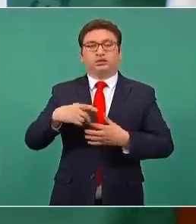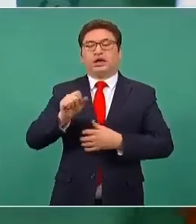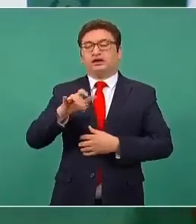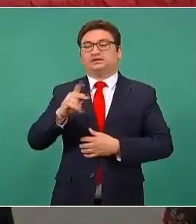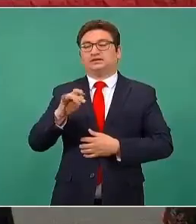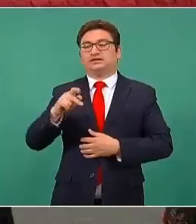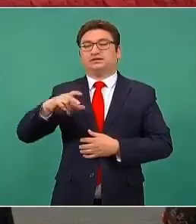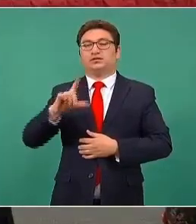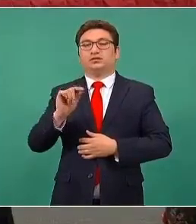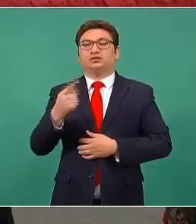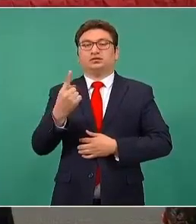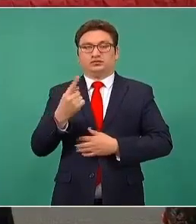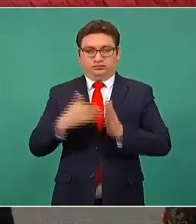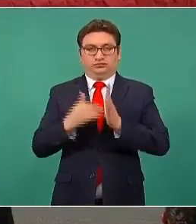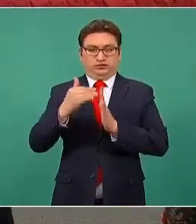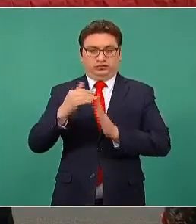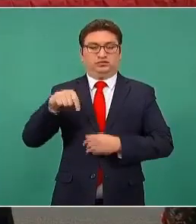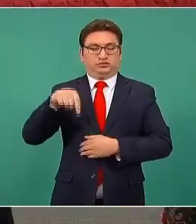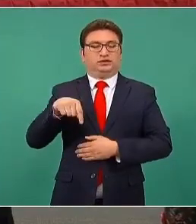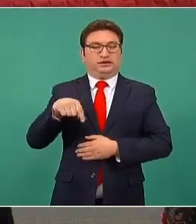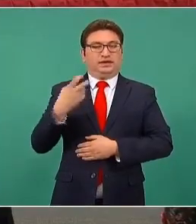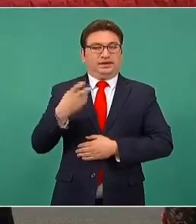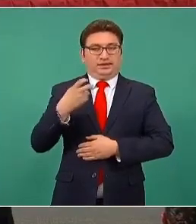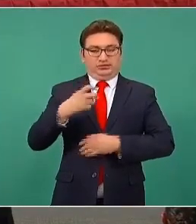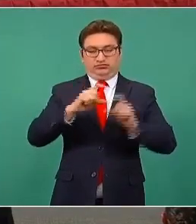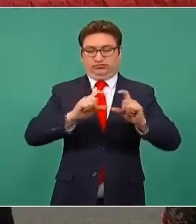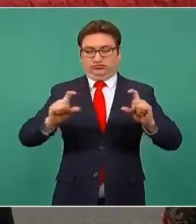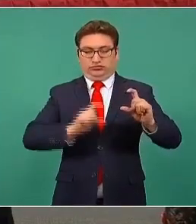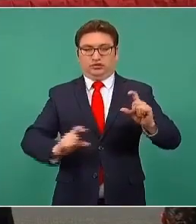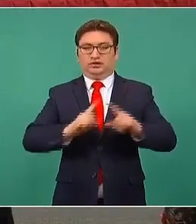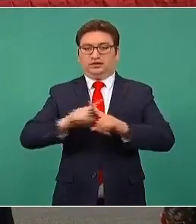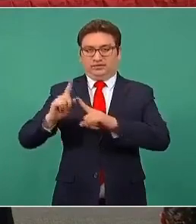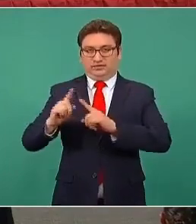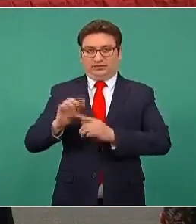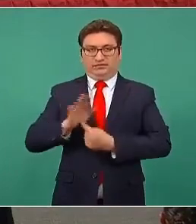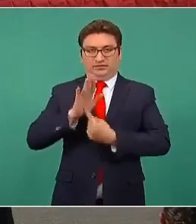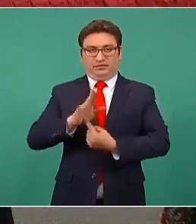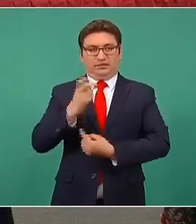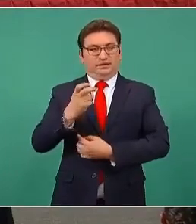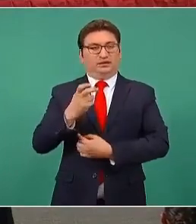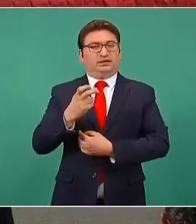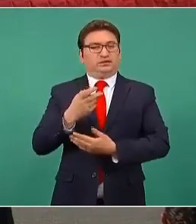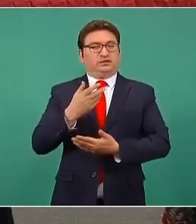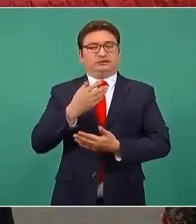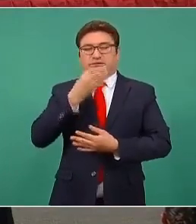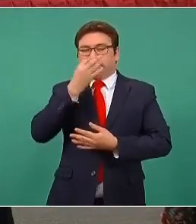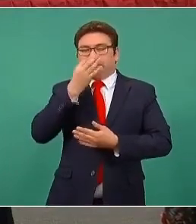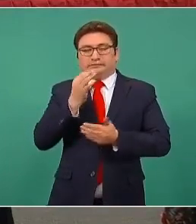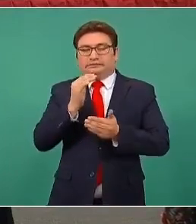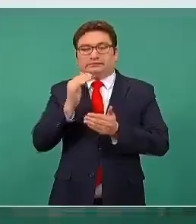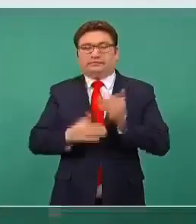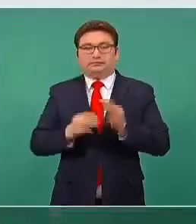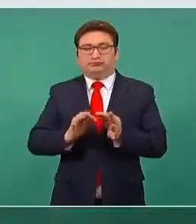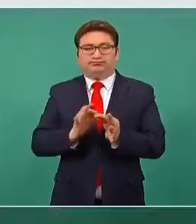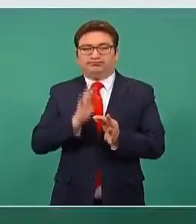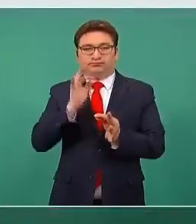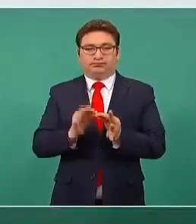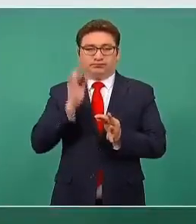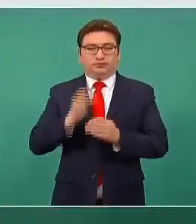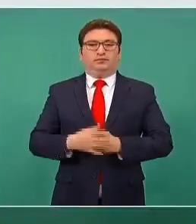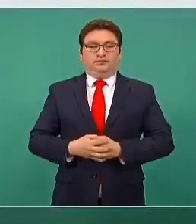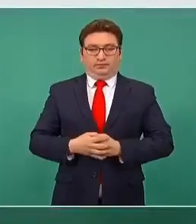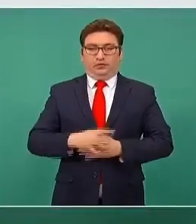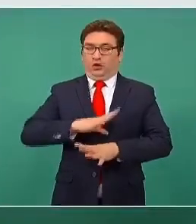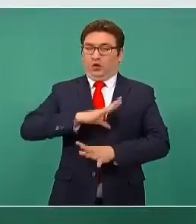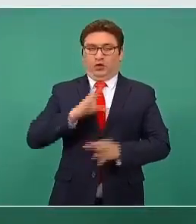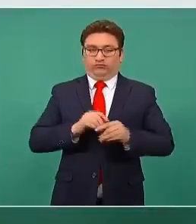de dosis de este cuadro que les estoy presentando. Entonces, estamos por concluir todos los trabajos que, como aquí ya